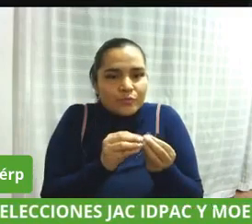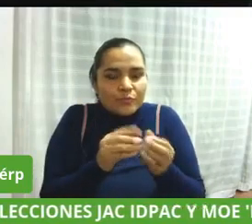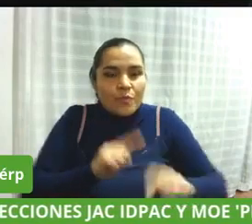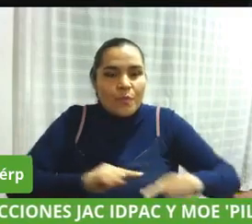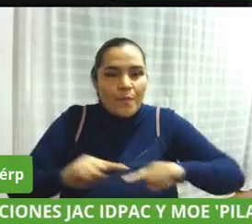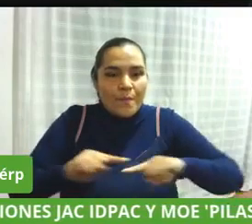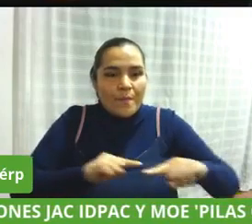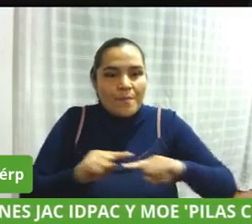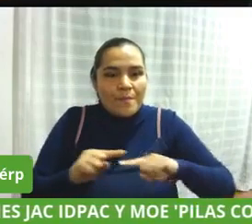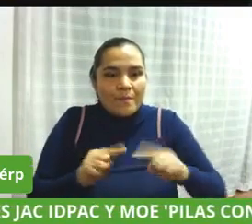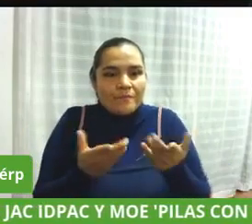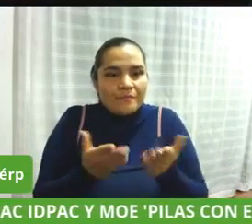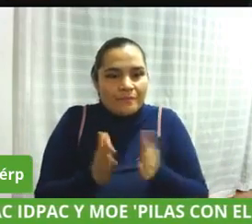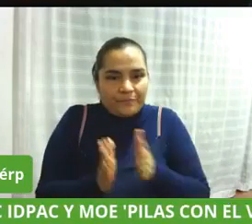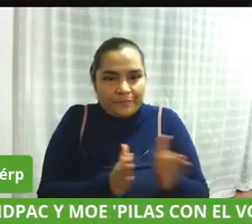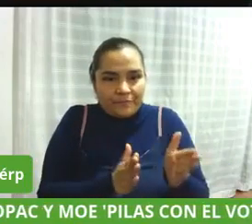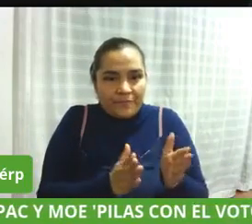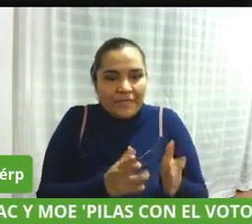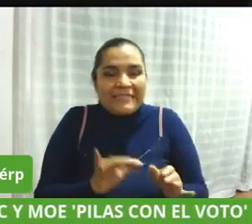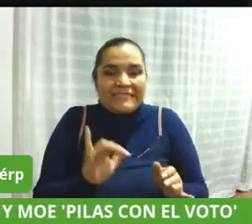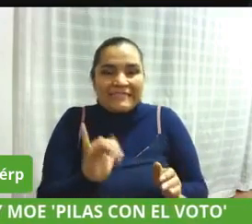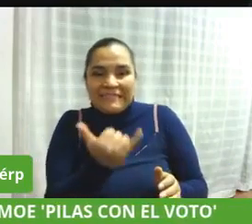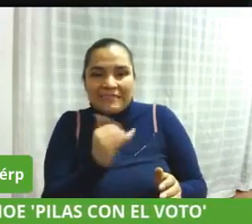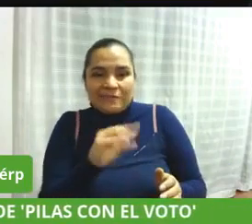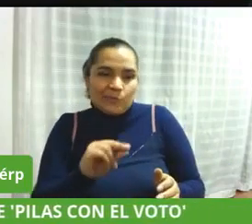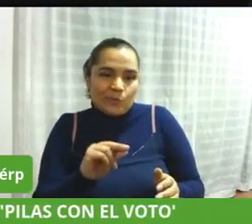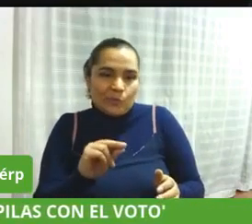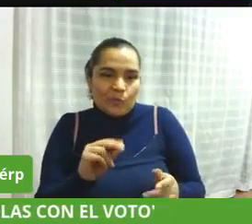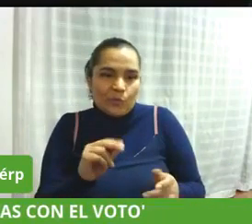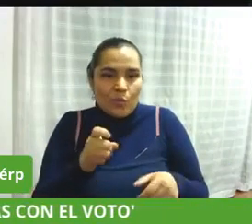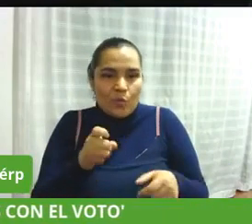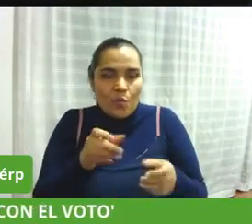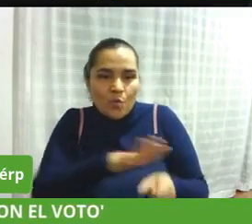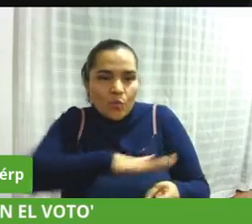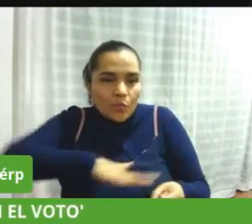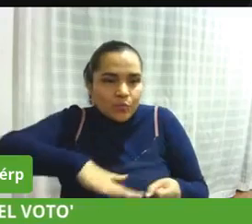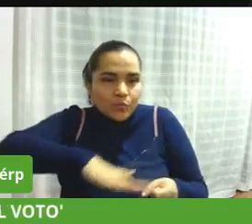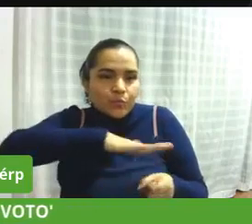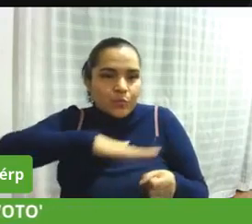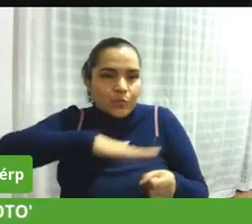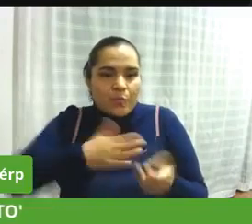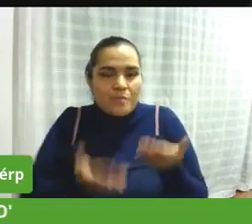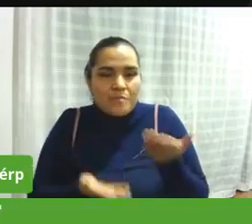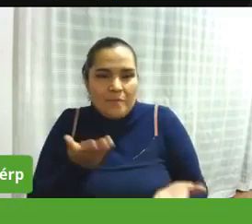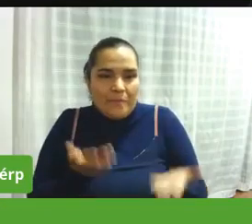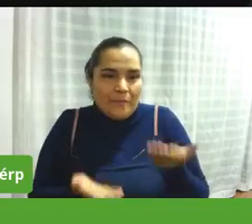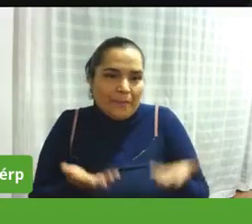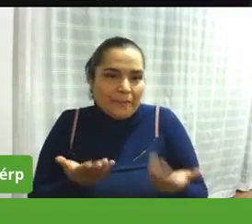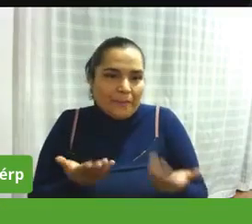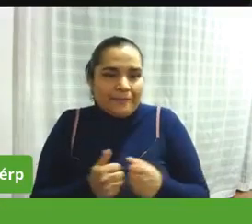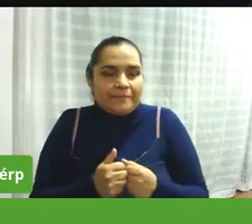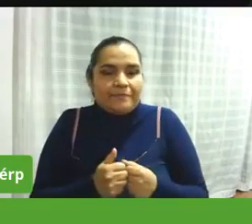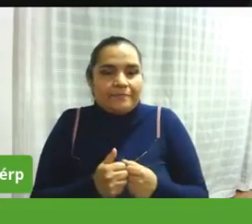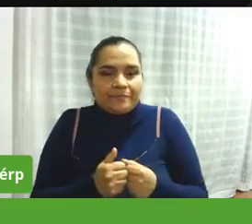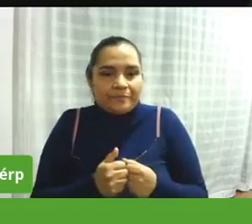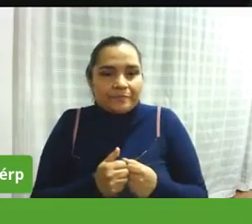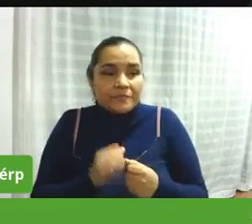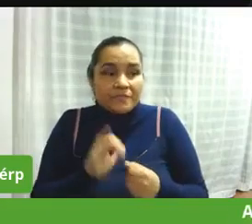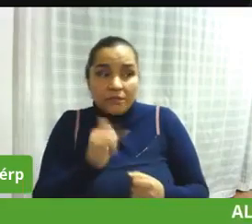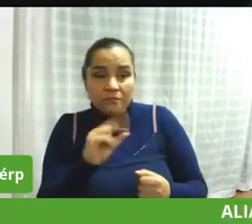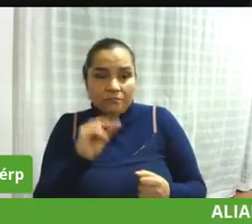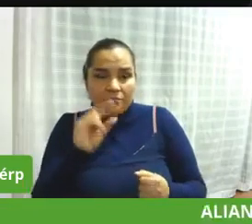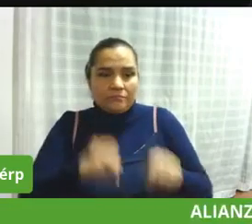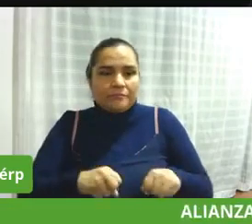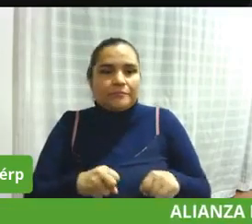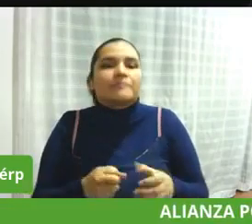lo que se puede hacer dentro de un determinado territorio y eso lleva a que